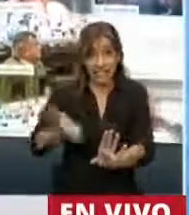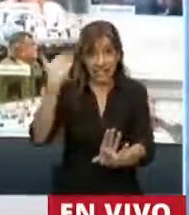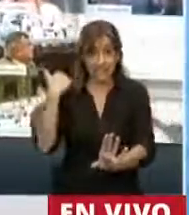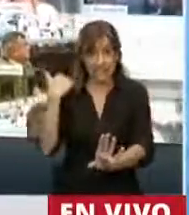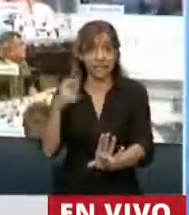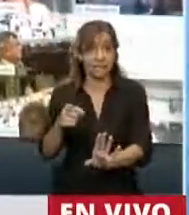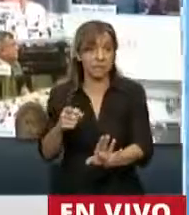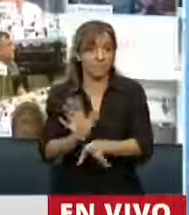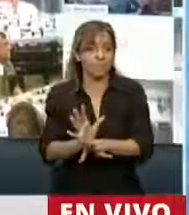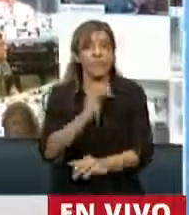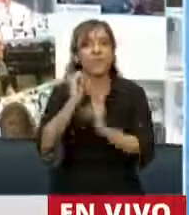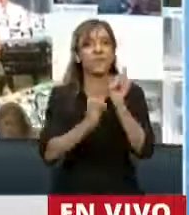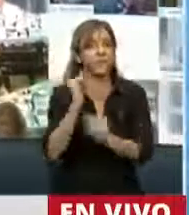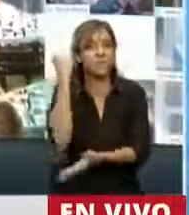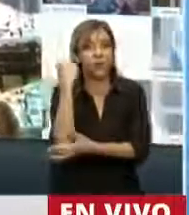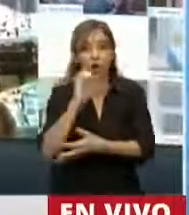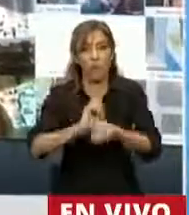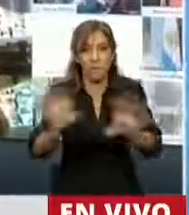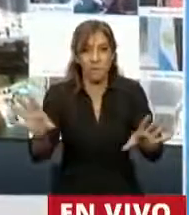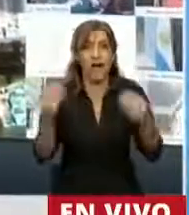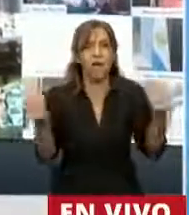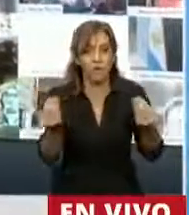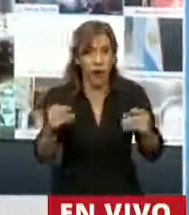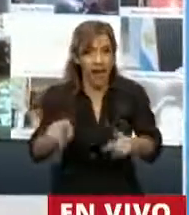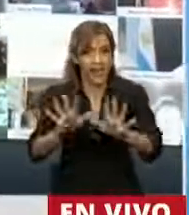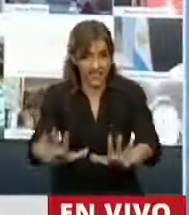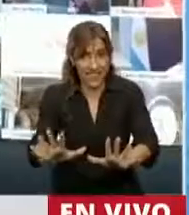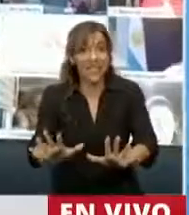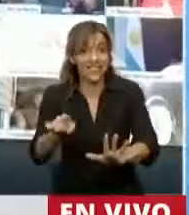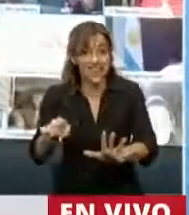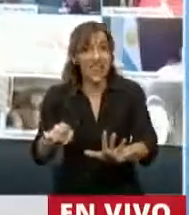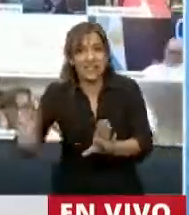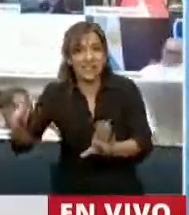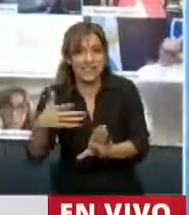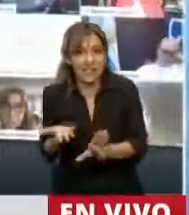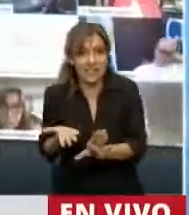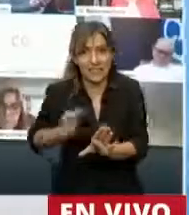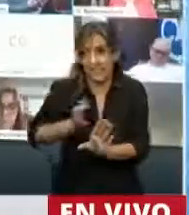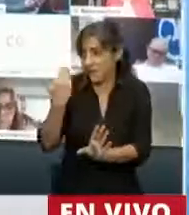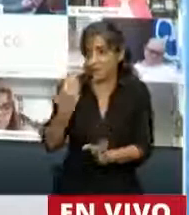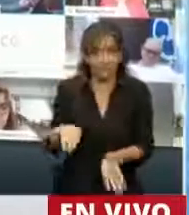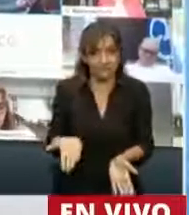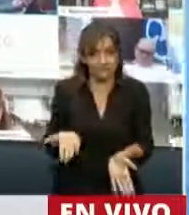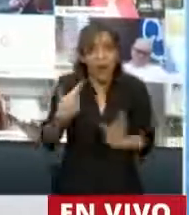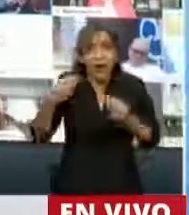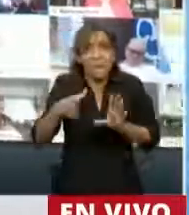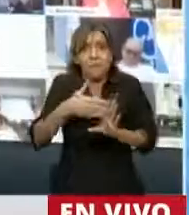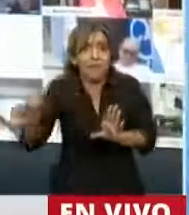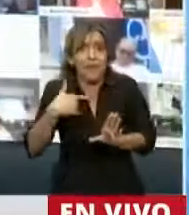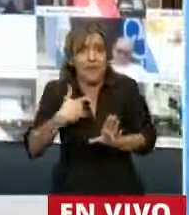gravedad de esta crisis económica, imaginen qué distinta sería esta crisis si esa no fuera el punto de partida. Entonces, si no